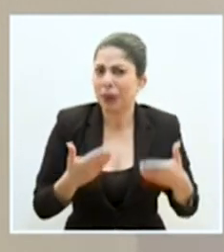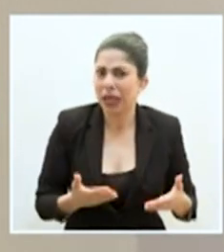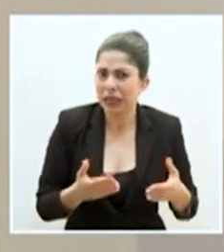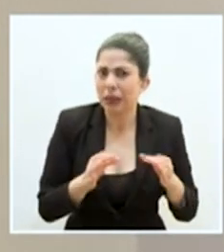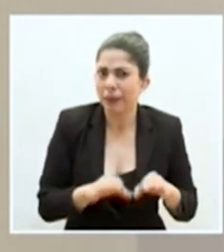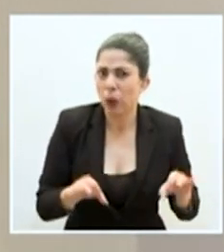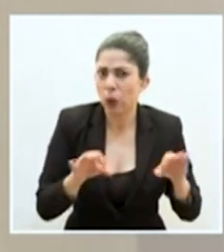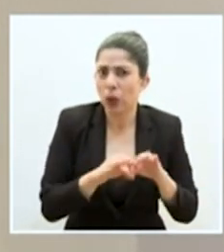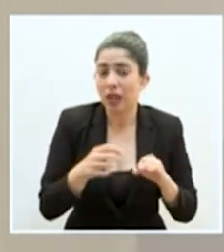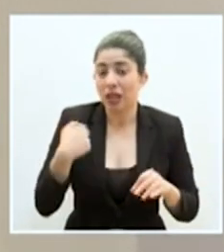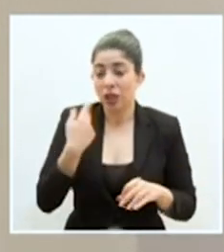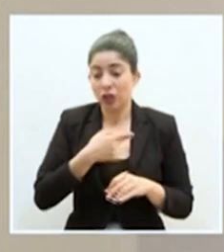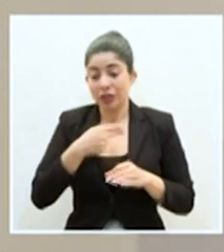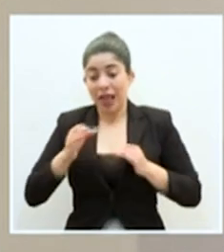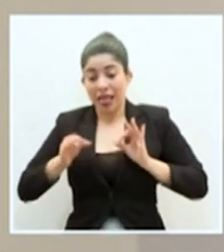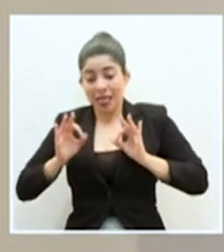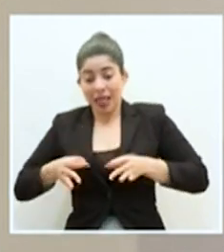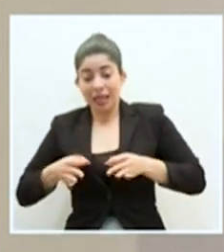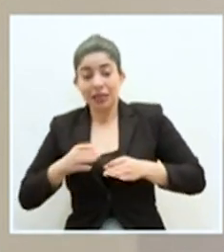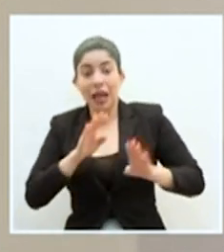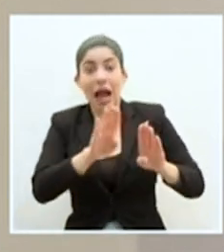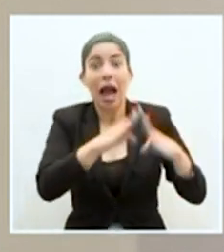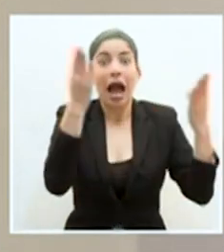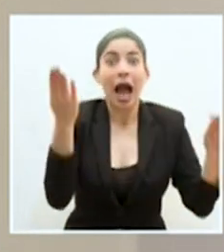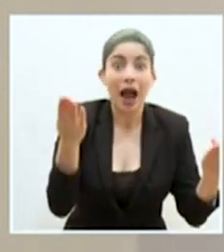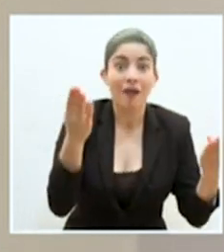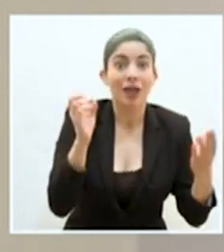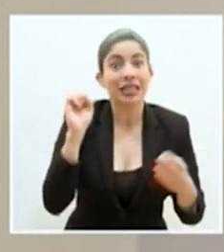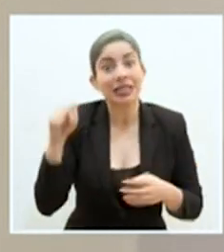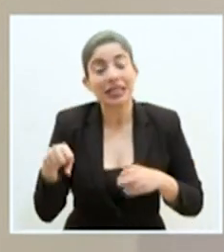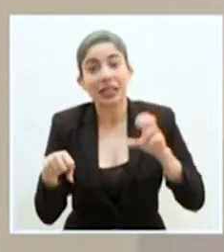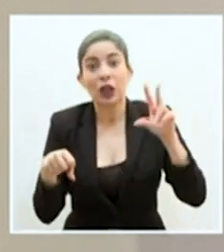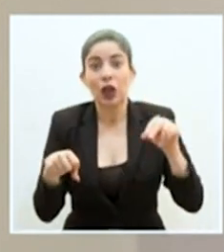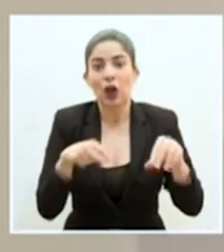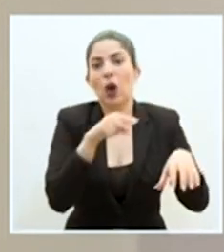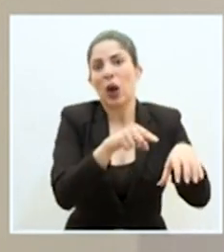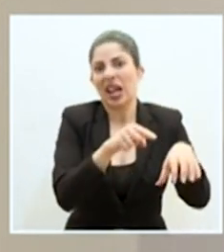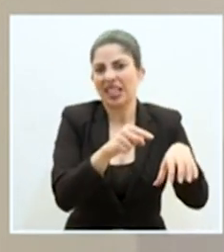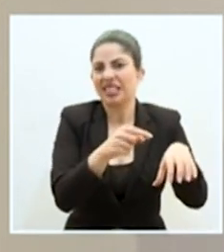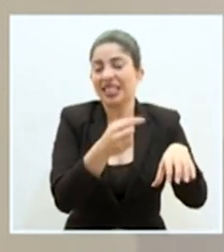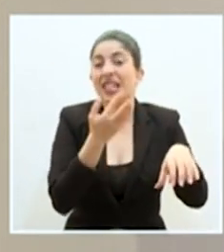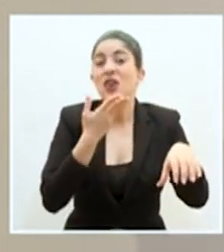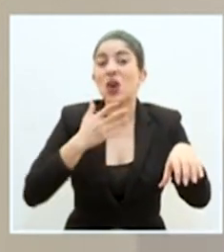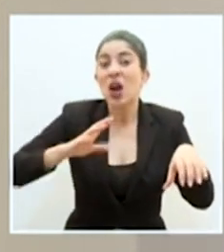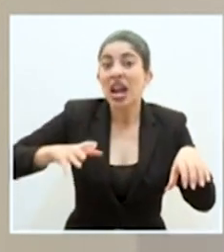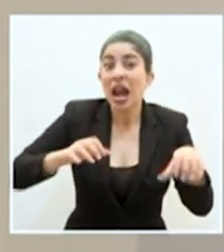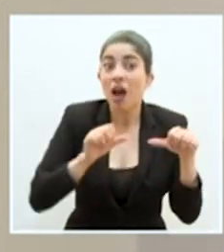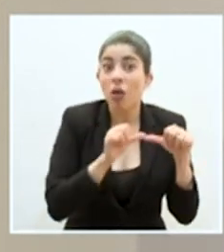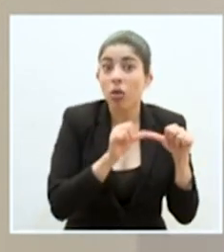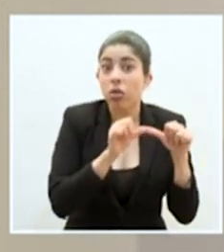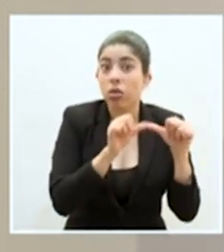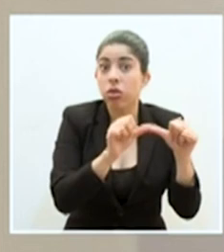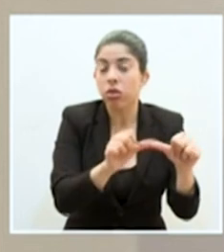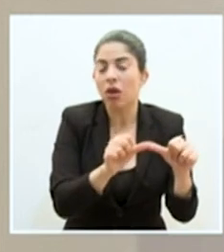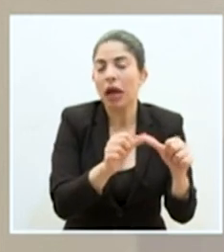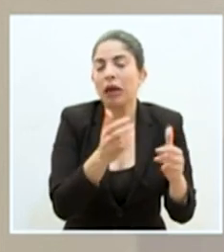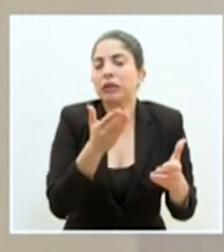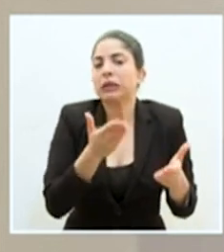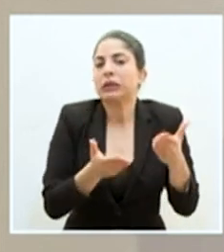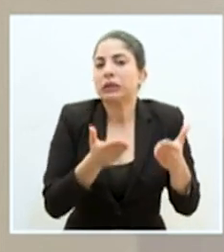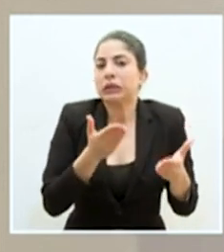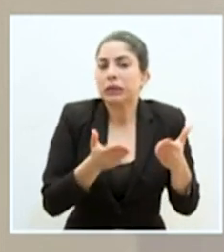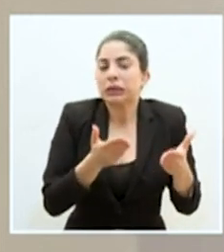tomar la decisión por respecto a la apertura o incluso eventualmente, si ese color naranja se mantiene, pues puede ser que